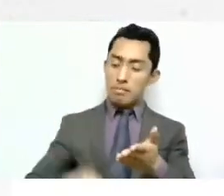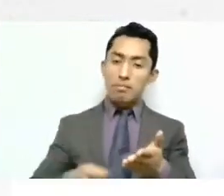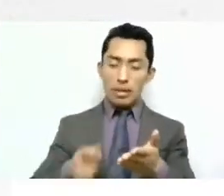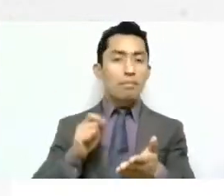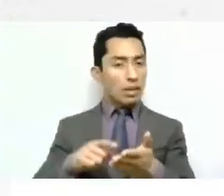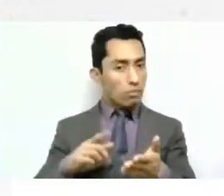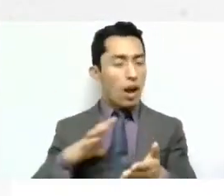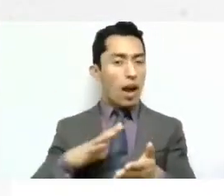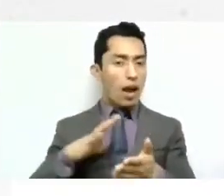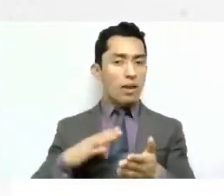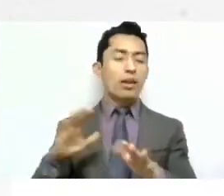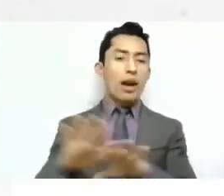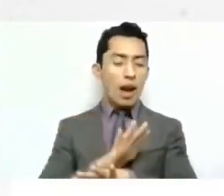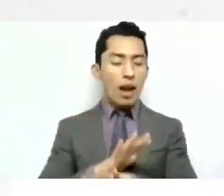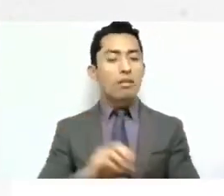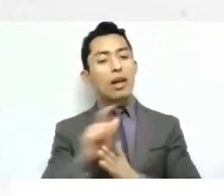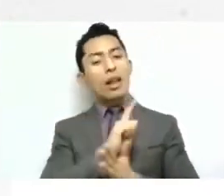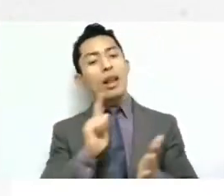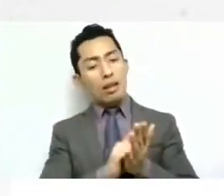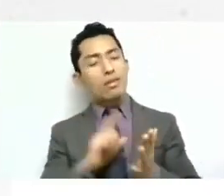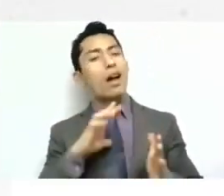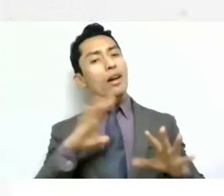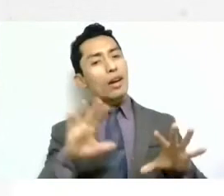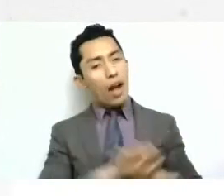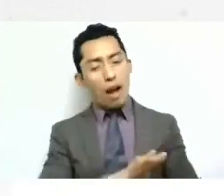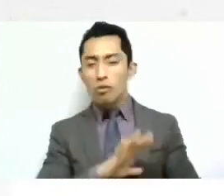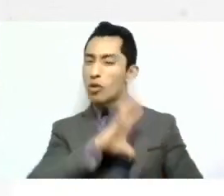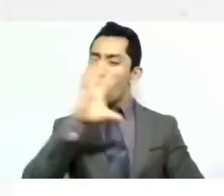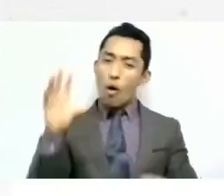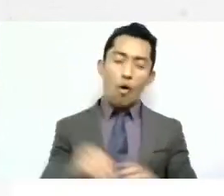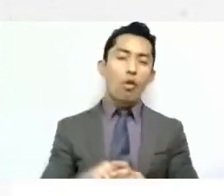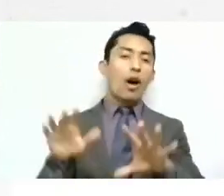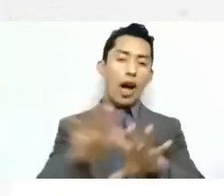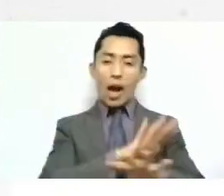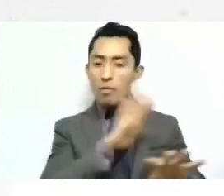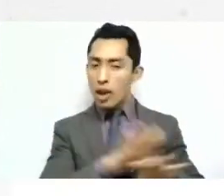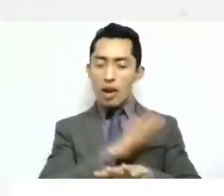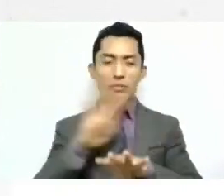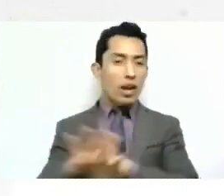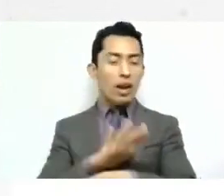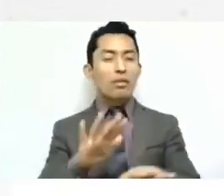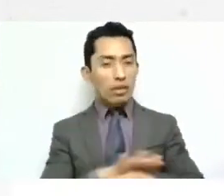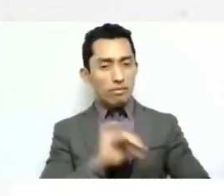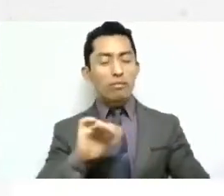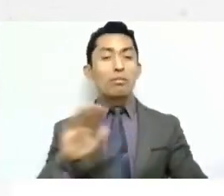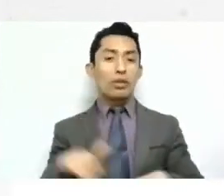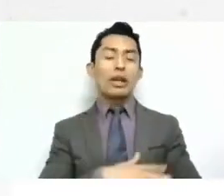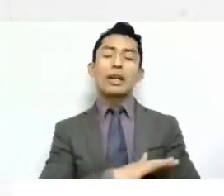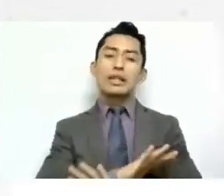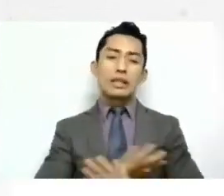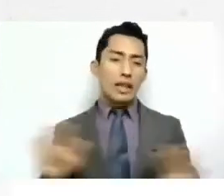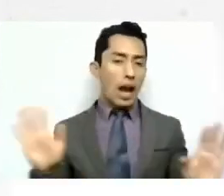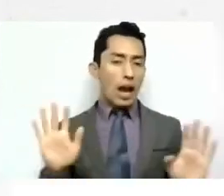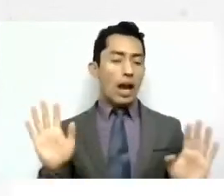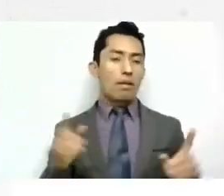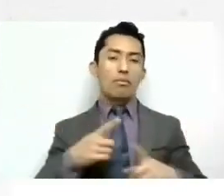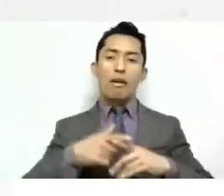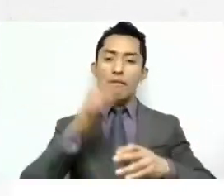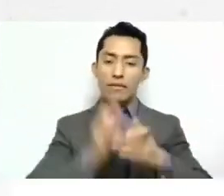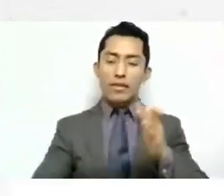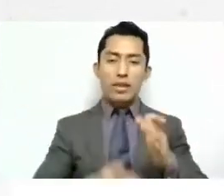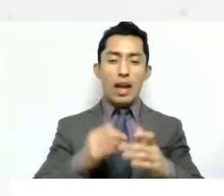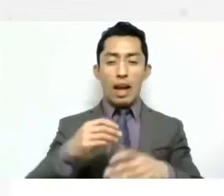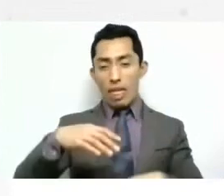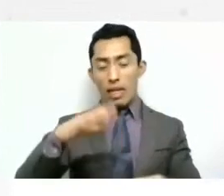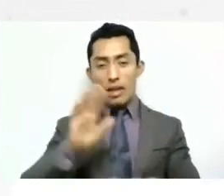también la legislación, ¿sí? Porque ahorita ya podemos ver que ya por fin, después de, de varios años en que